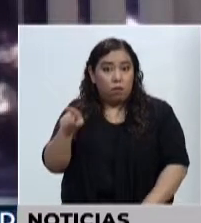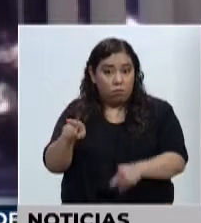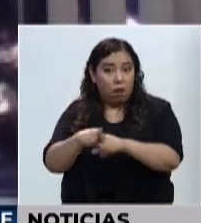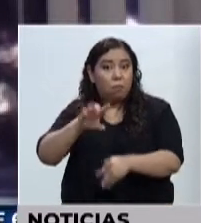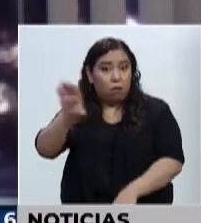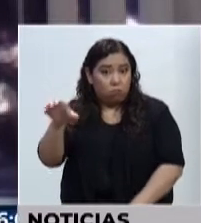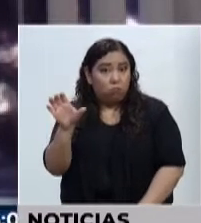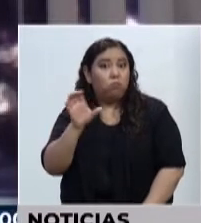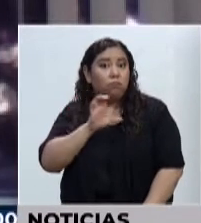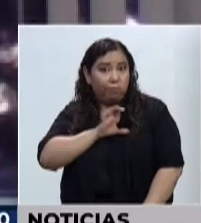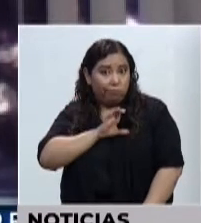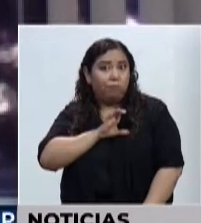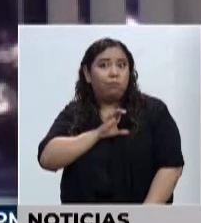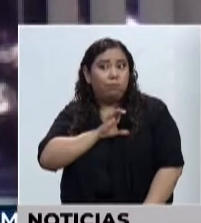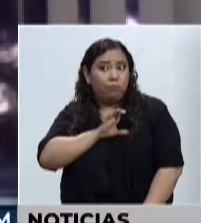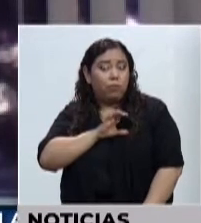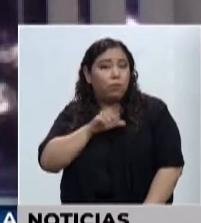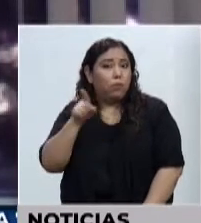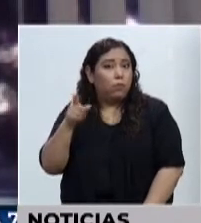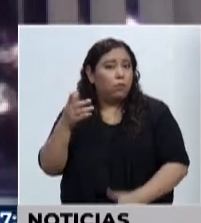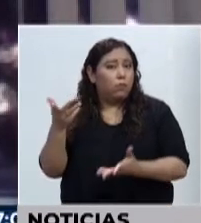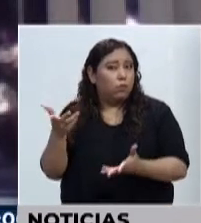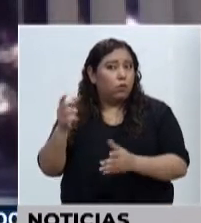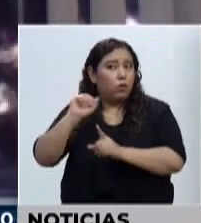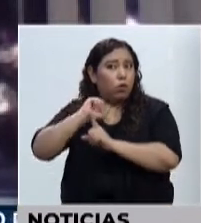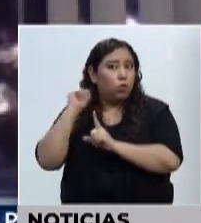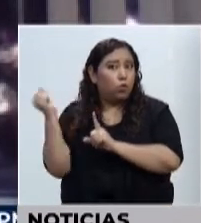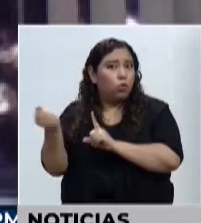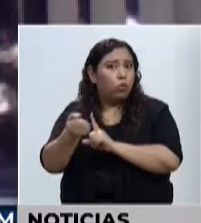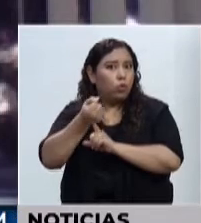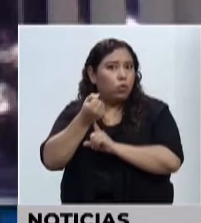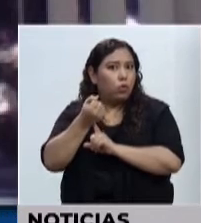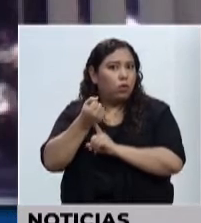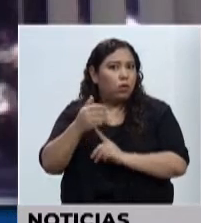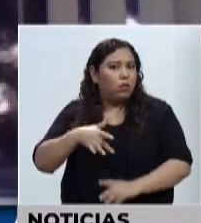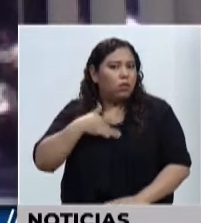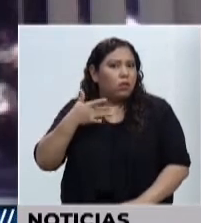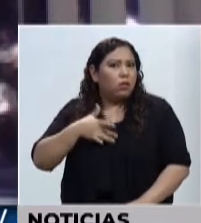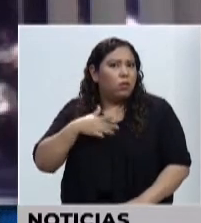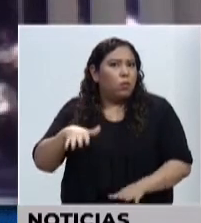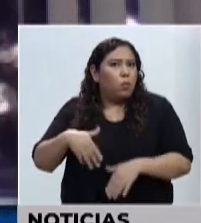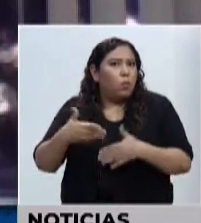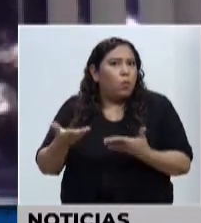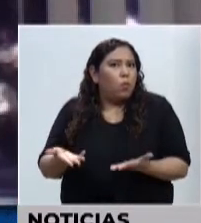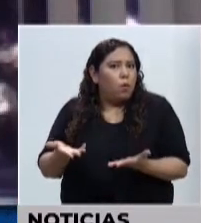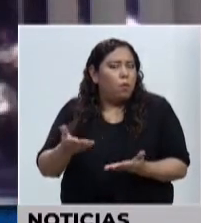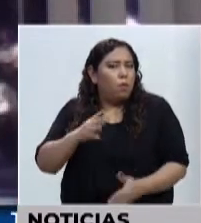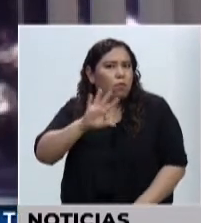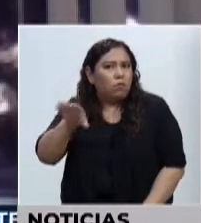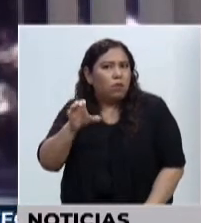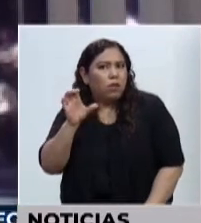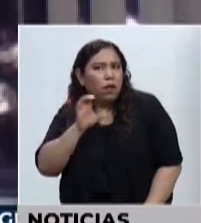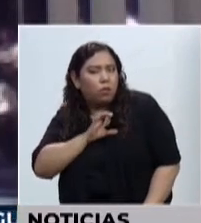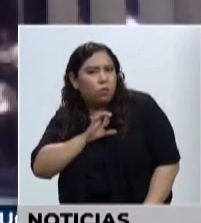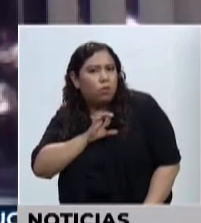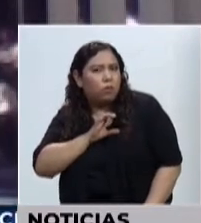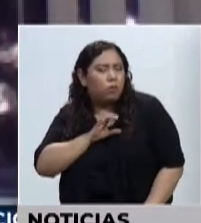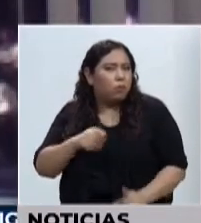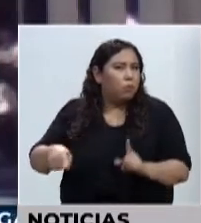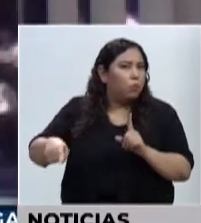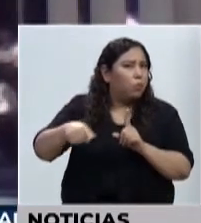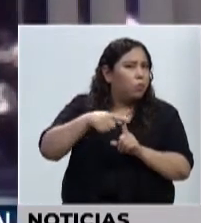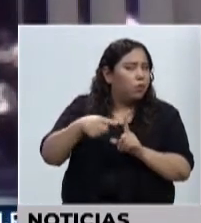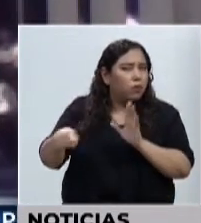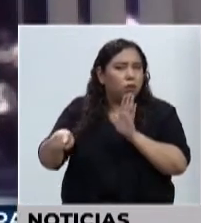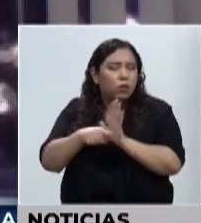que necesitamos tratar de ver cómo con la seguridad logramos otra vez tener un poco más de contacto